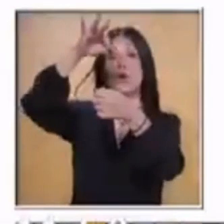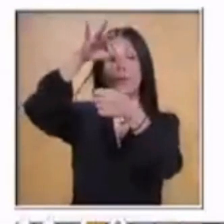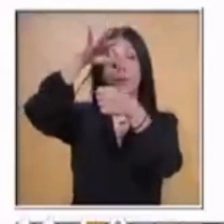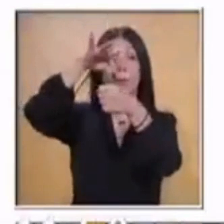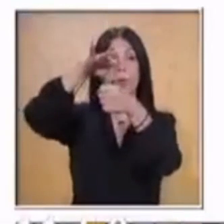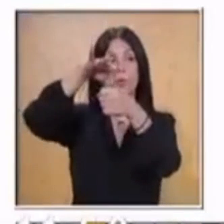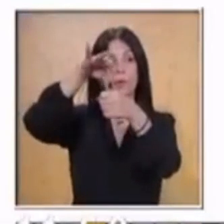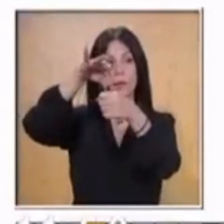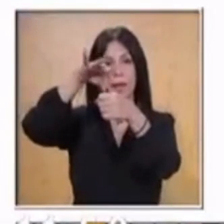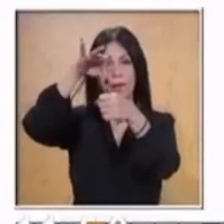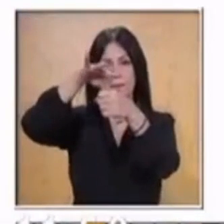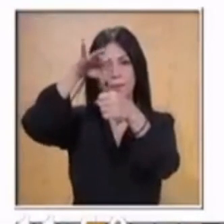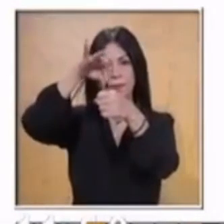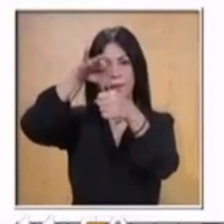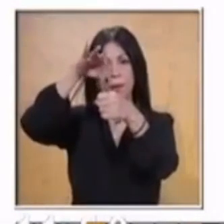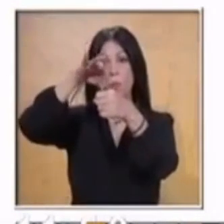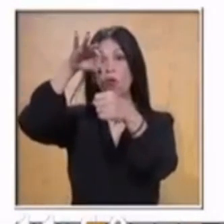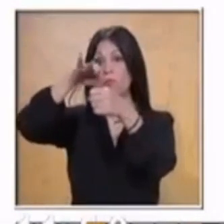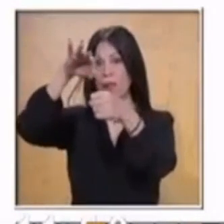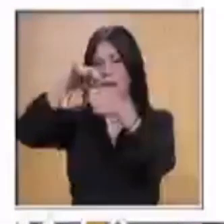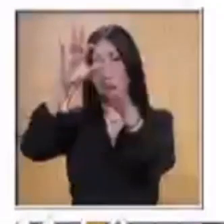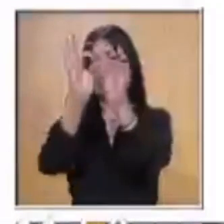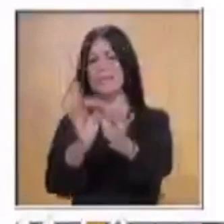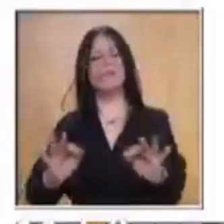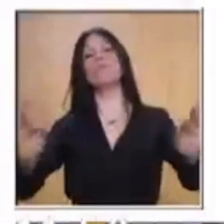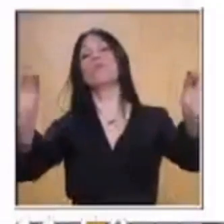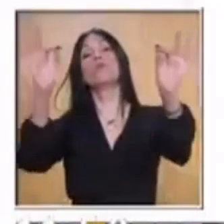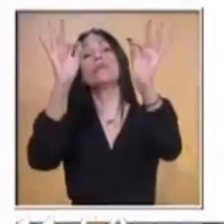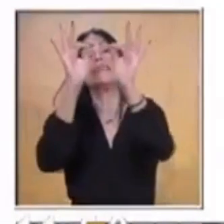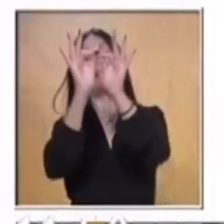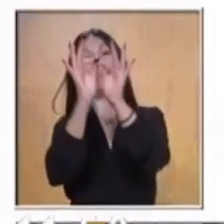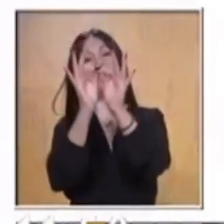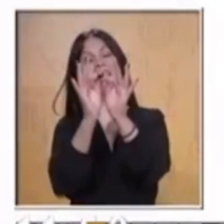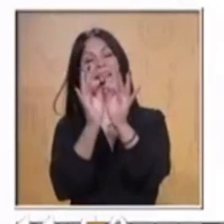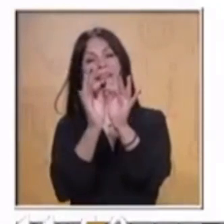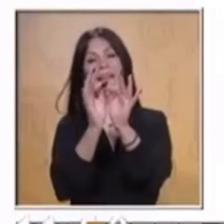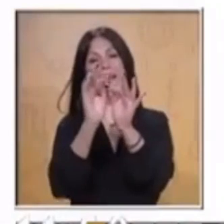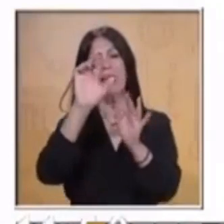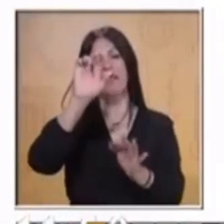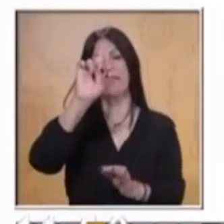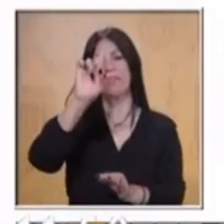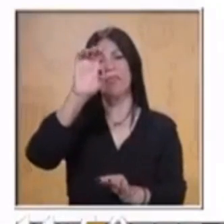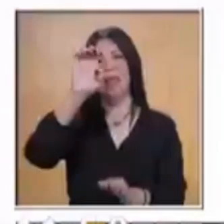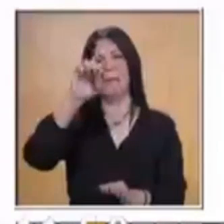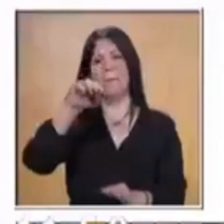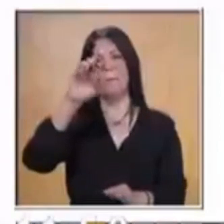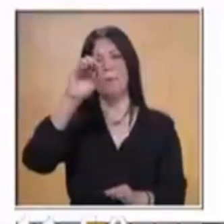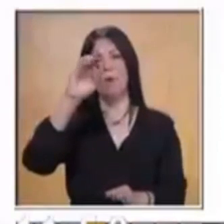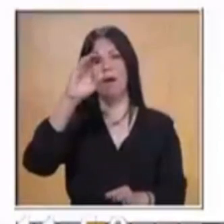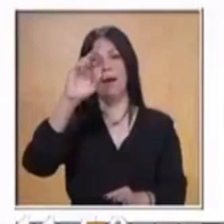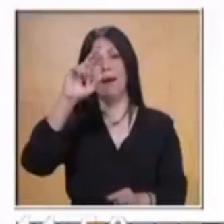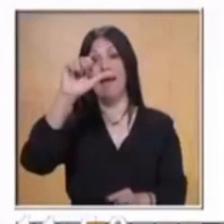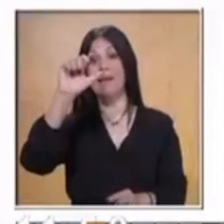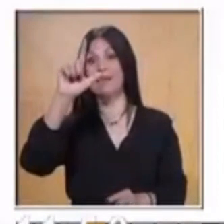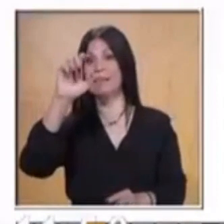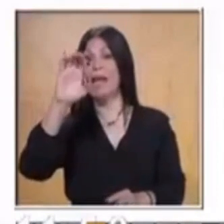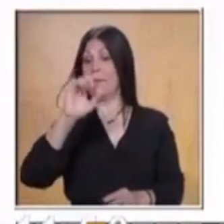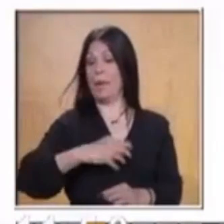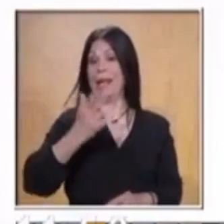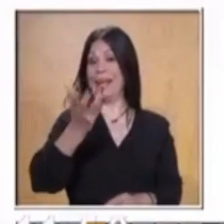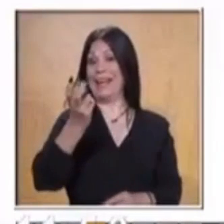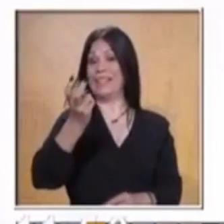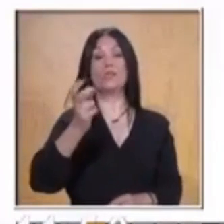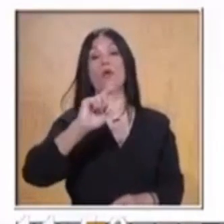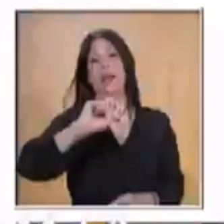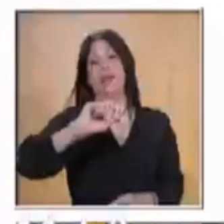parte de la democracia, que, como representantes del pueblo, las autoridades políticas deben tomar en cuenta las opiniones de los